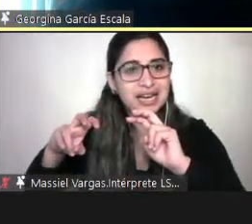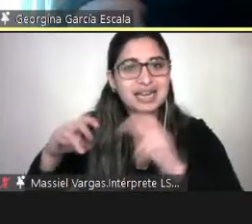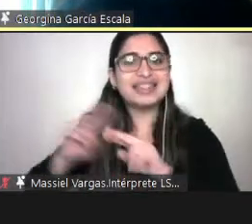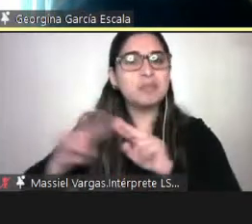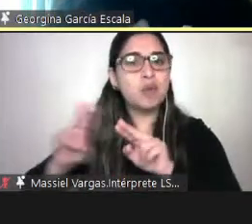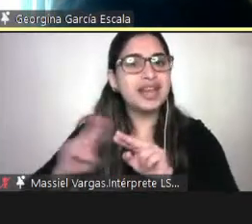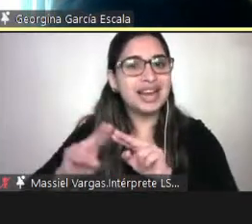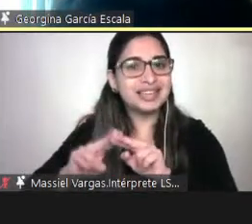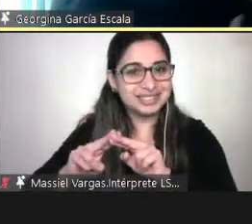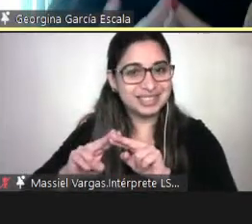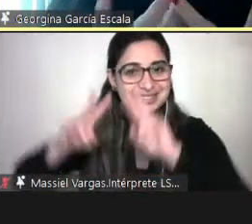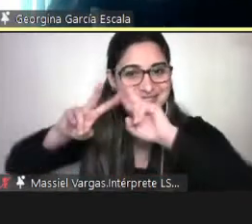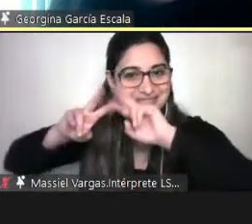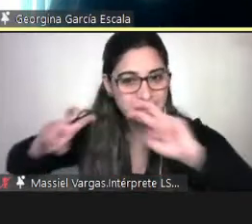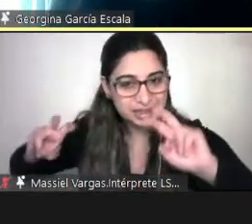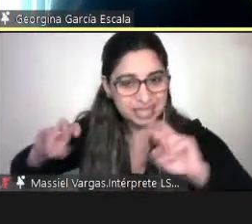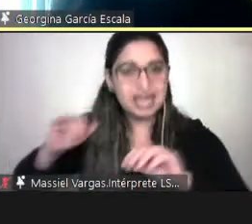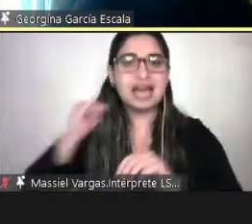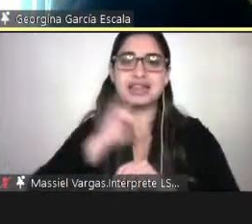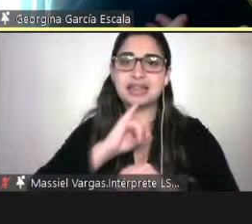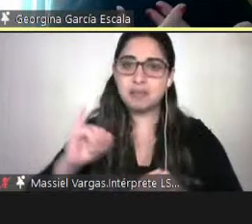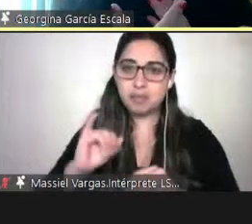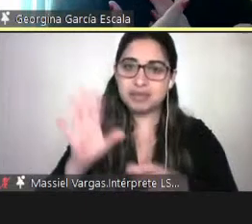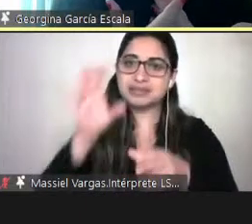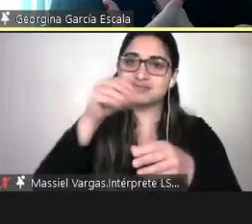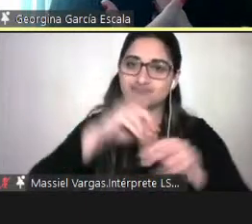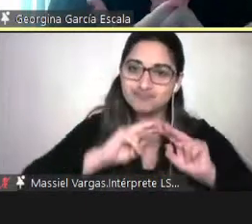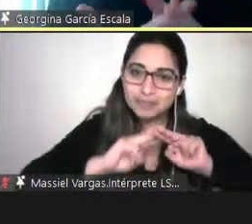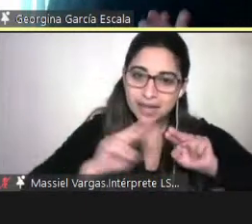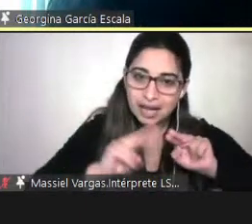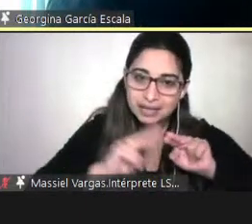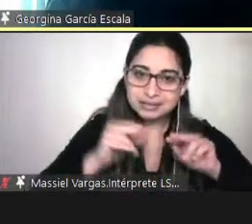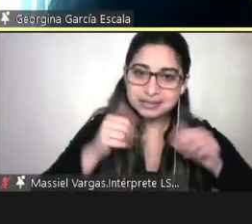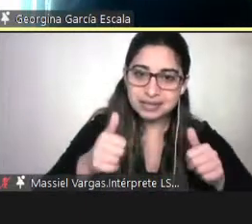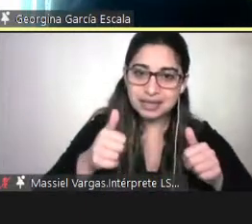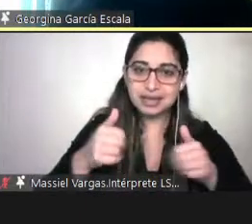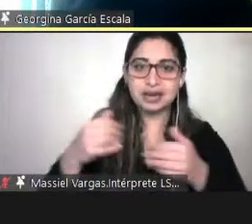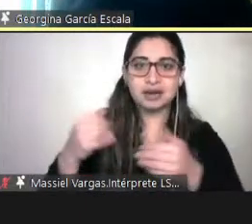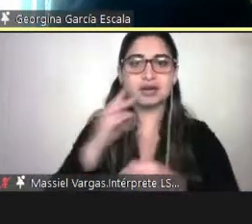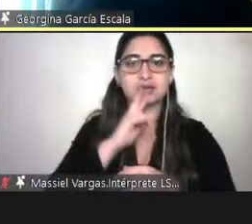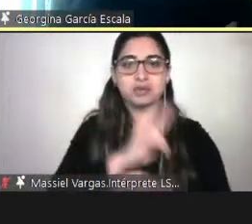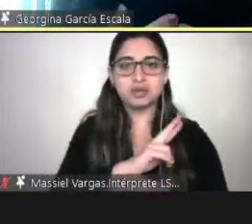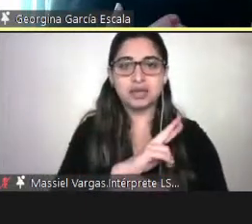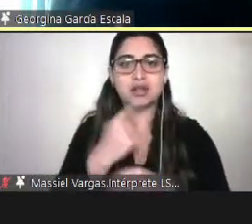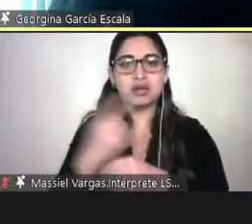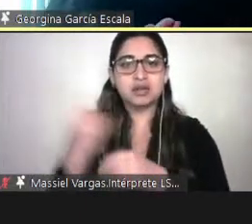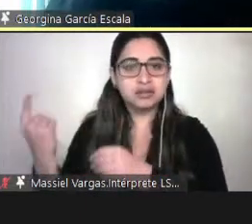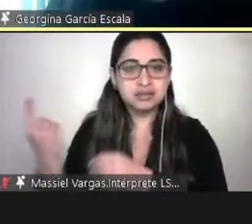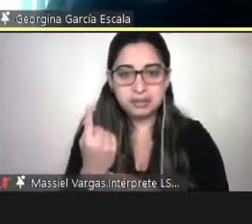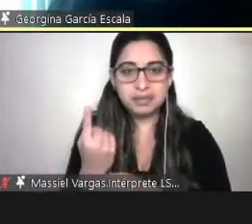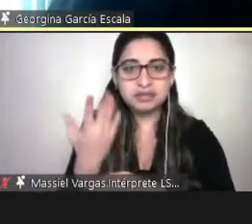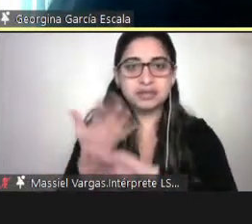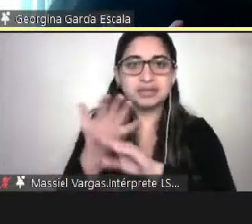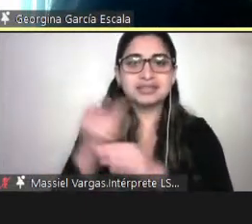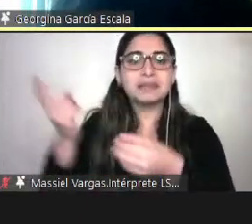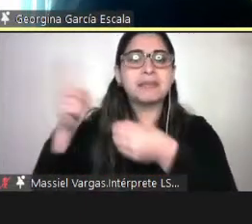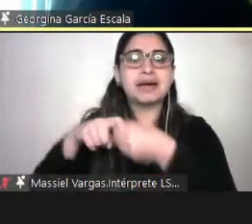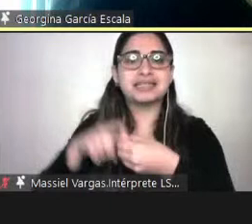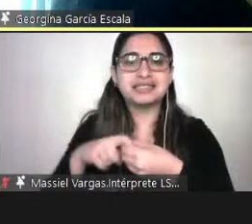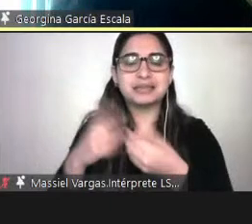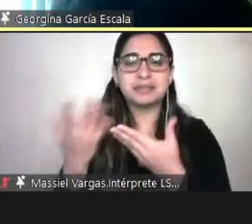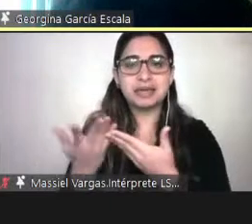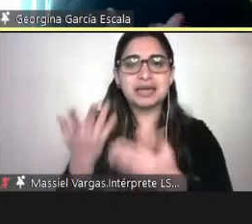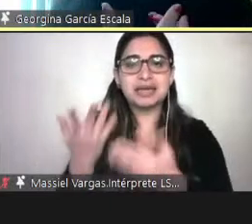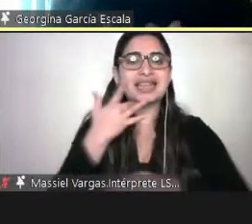lo tanto los grupos deben ser partícipes de la construcción de esos significados y también partícipes de qué